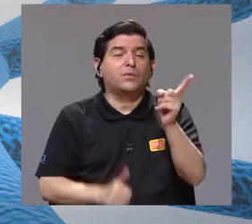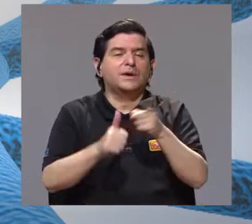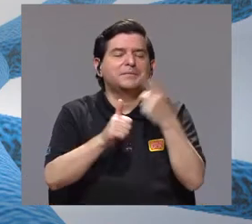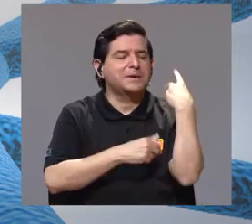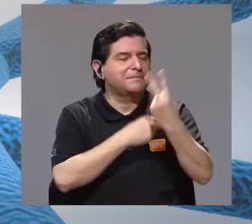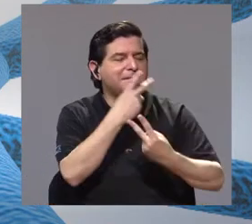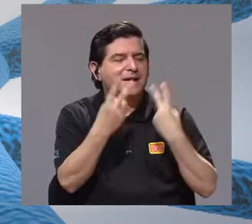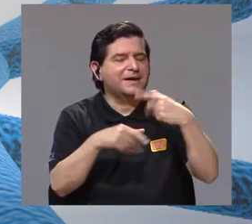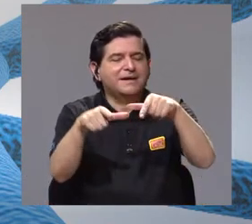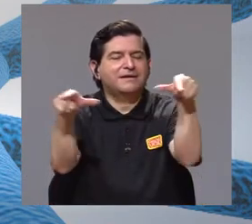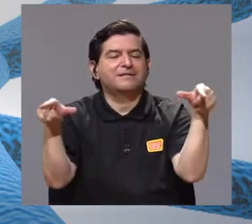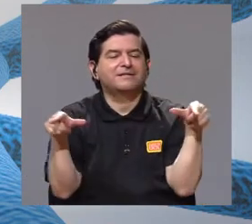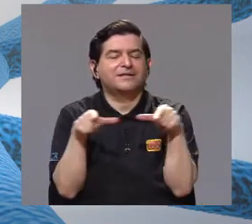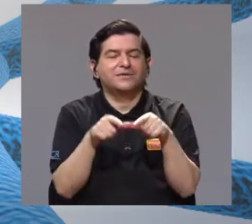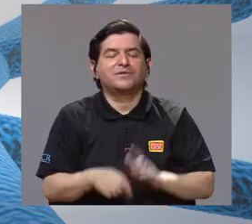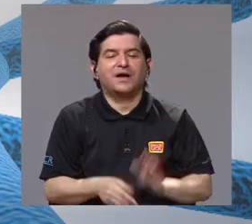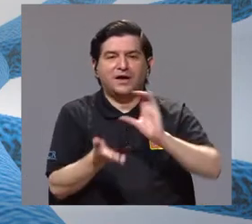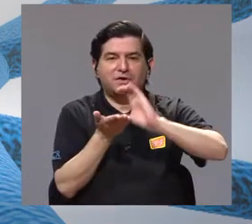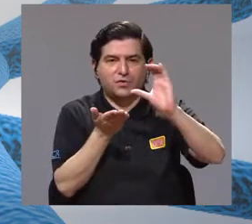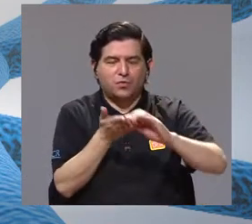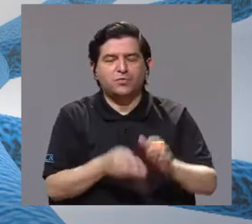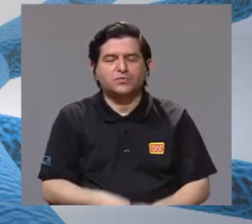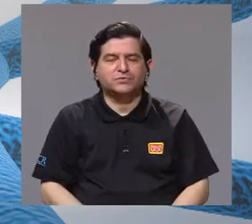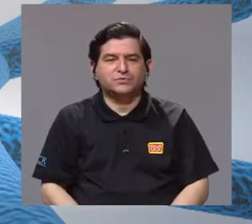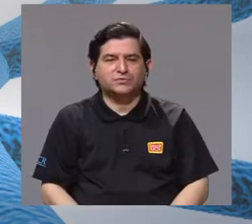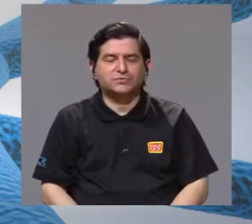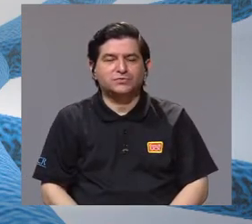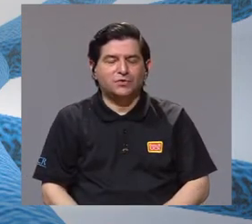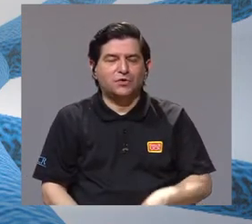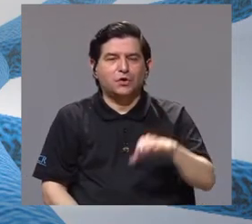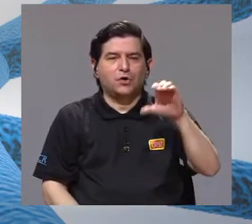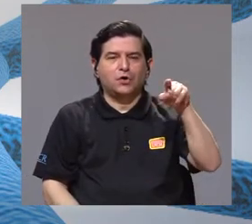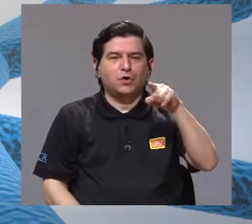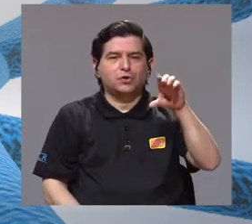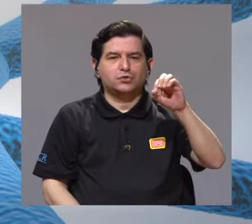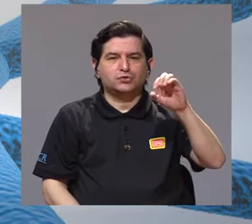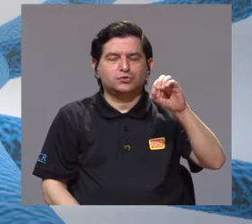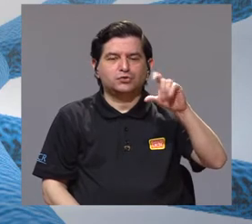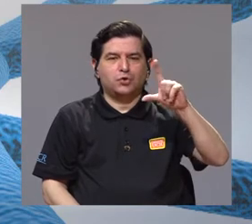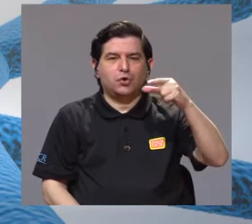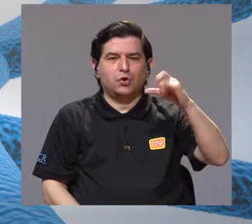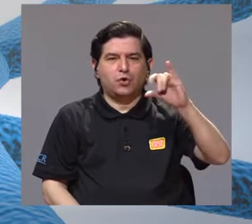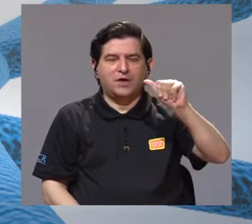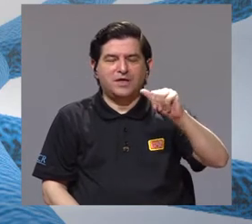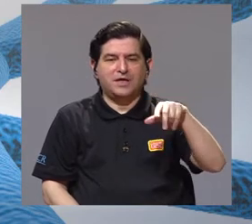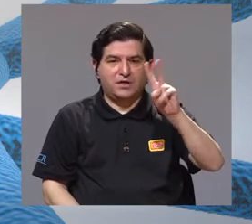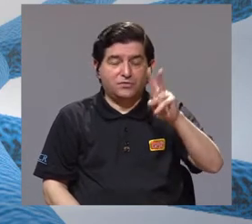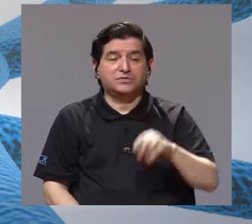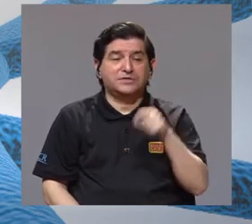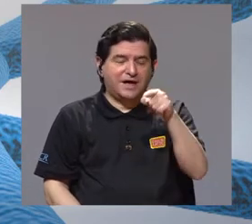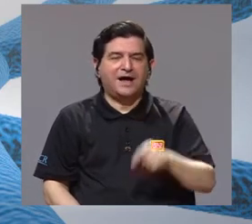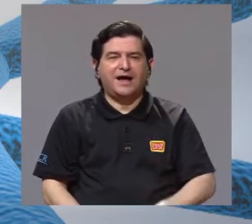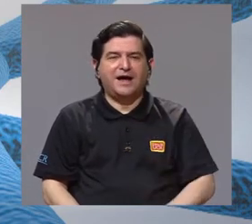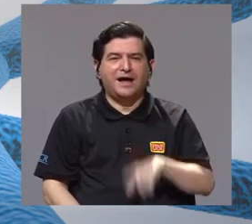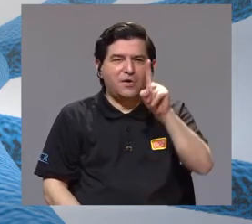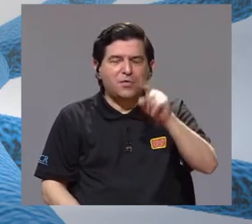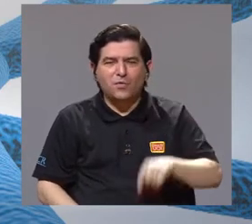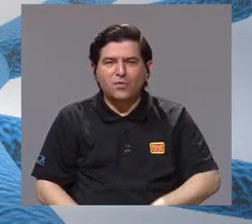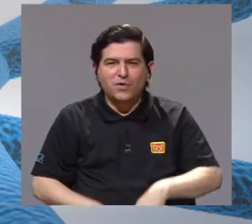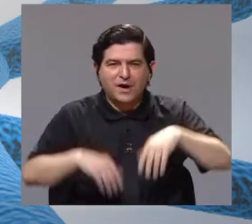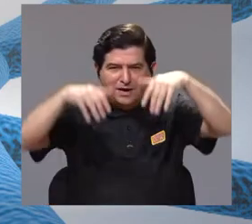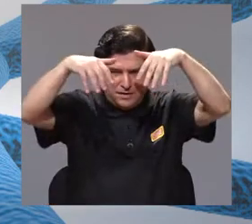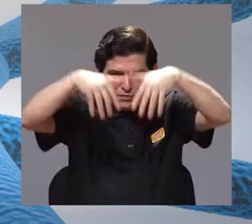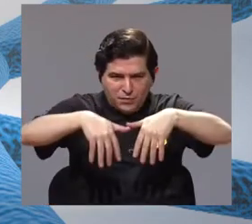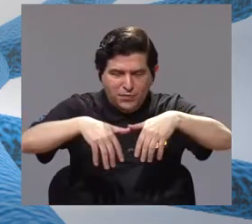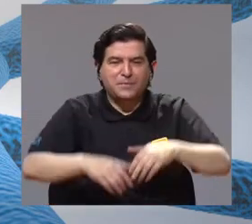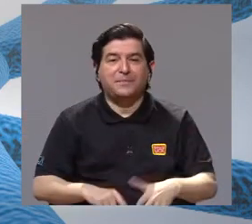una de las primeras giras de campo en el curso de Zoología II, el profesor puso la red para capturar a murciélagos y en